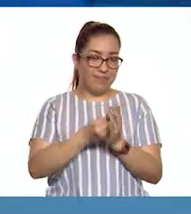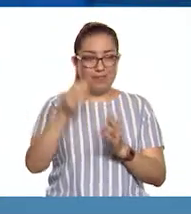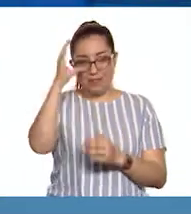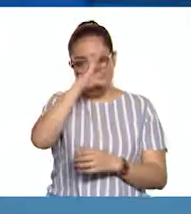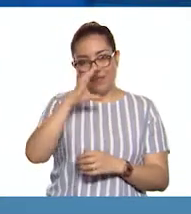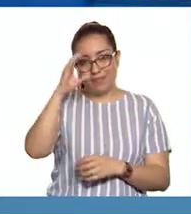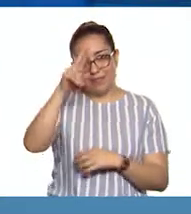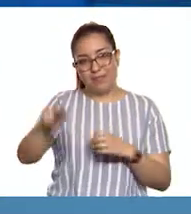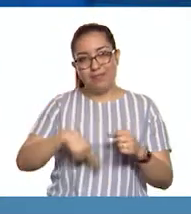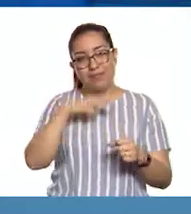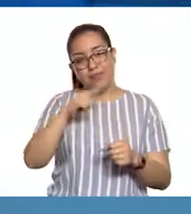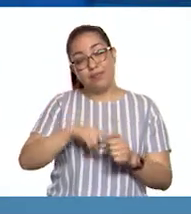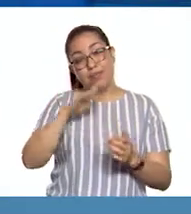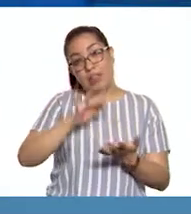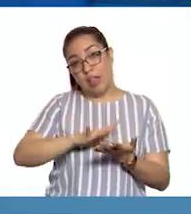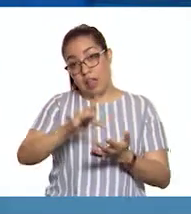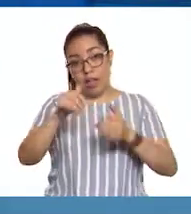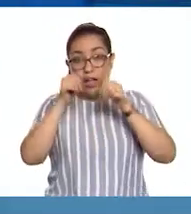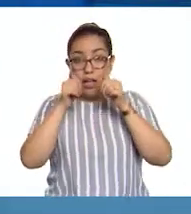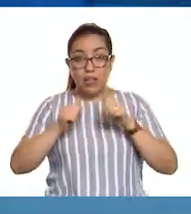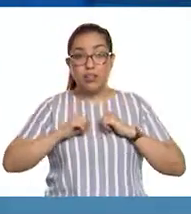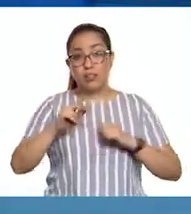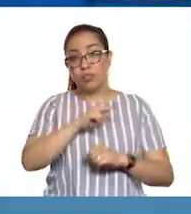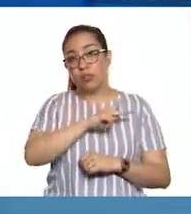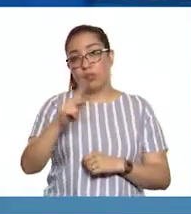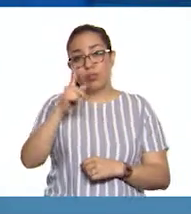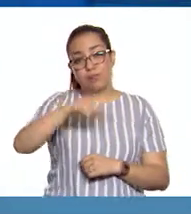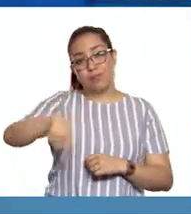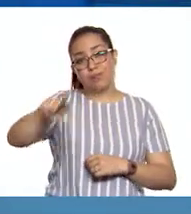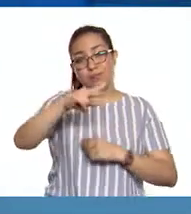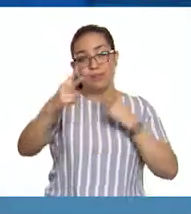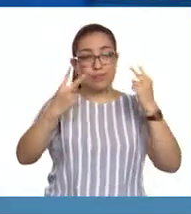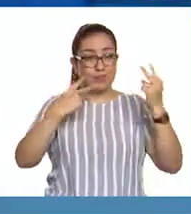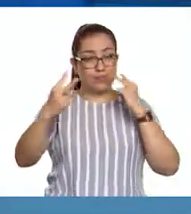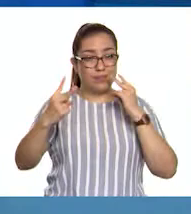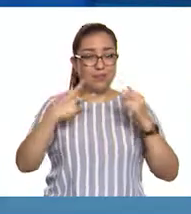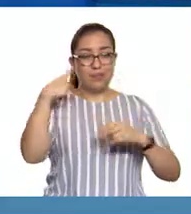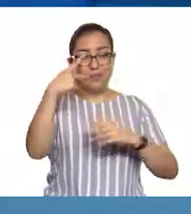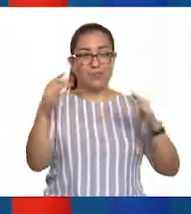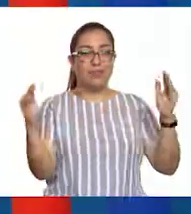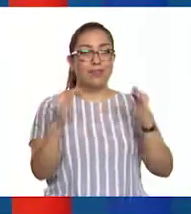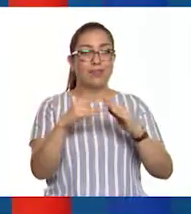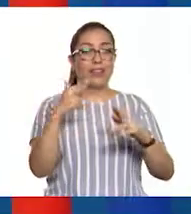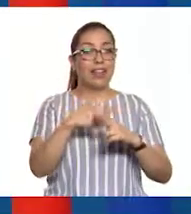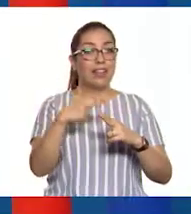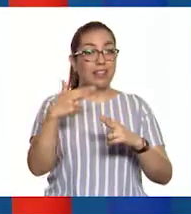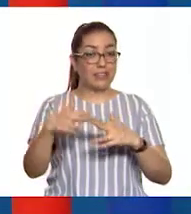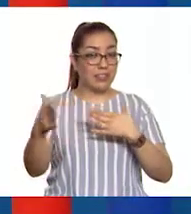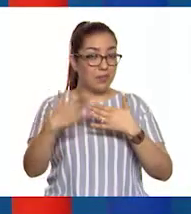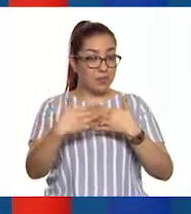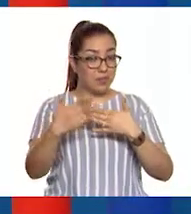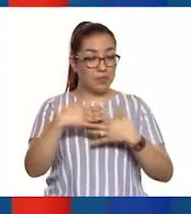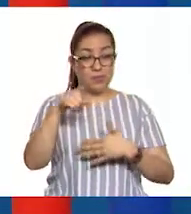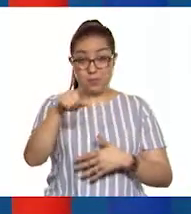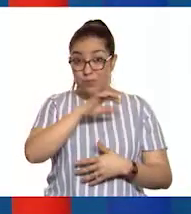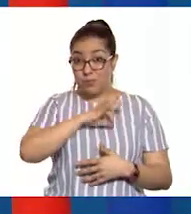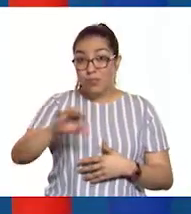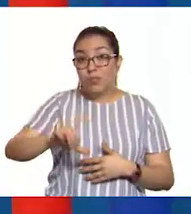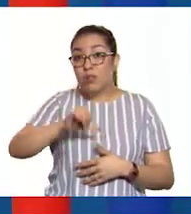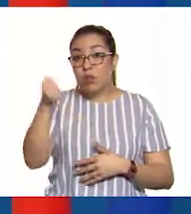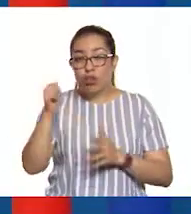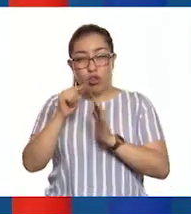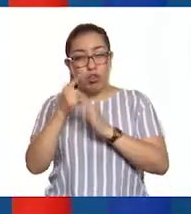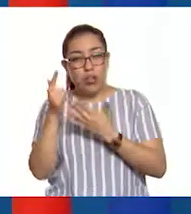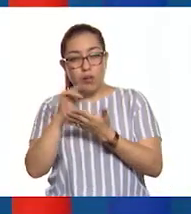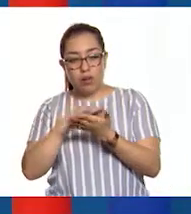mucho la atención a todas las alumnas y alumnos que nos siguen desde casita. Hasta pronto. Si te es posible, consulta otros libros y